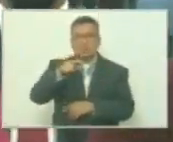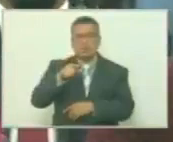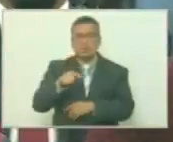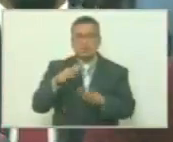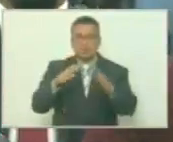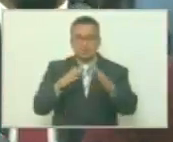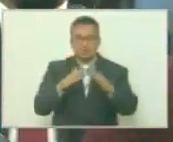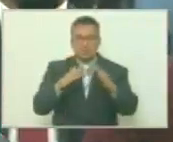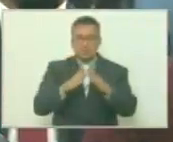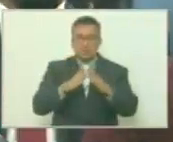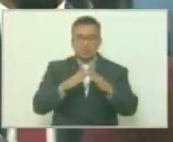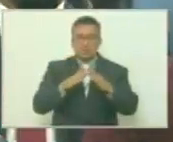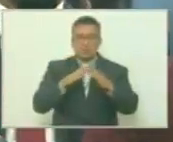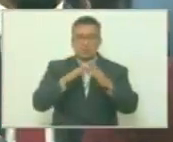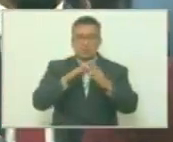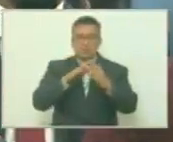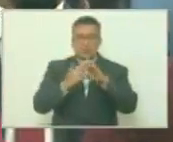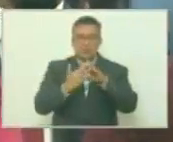hogar humilde,